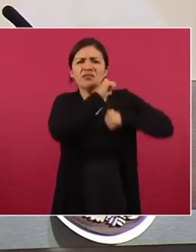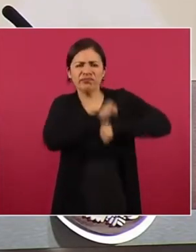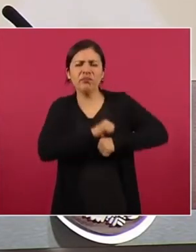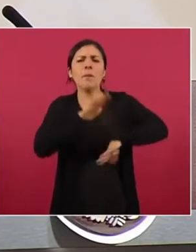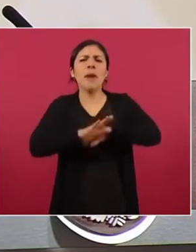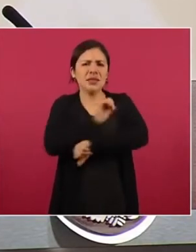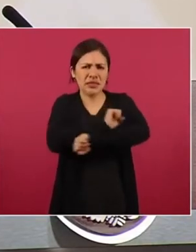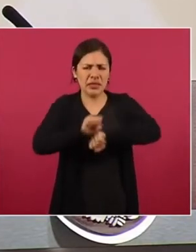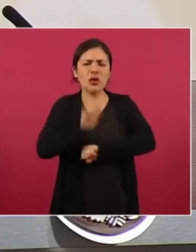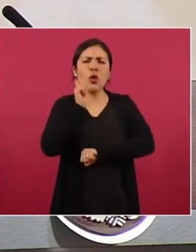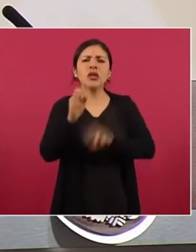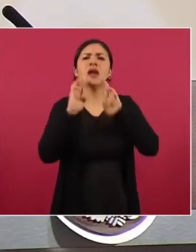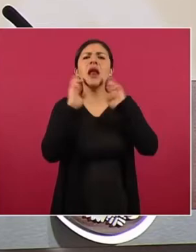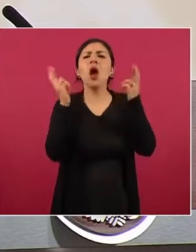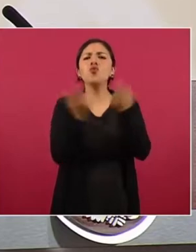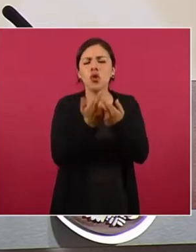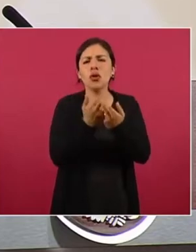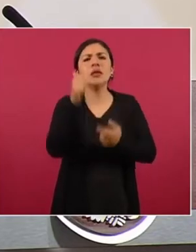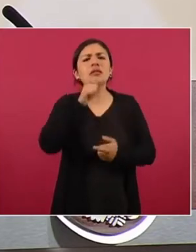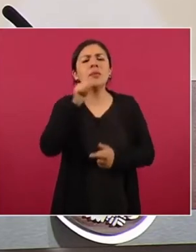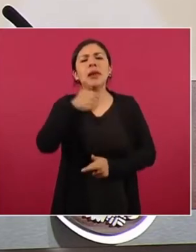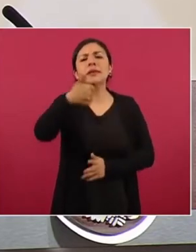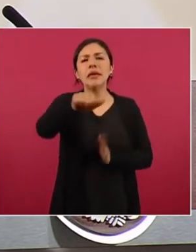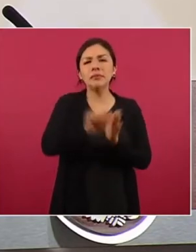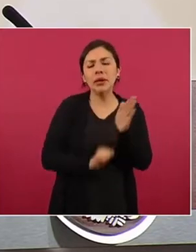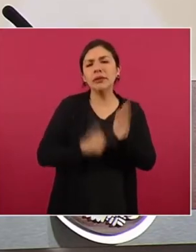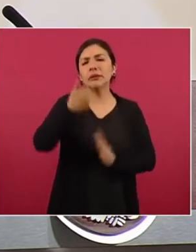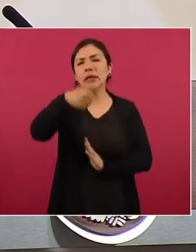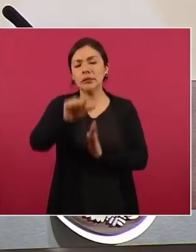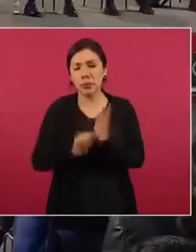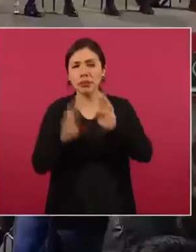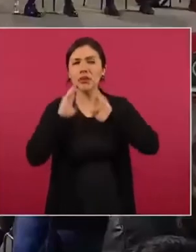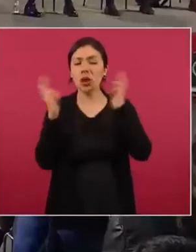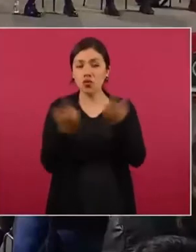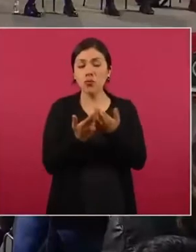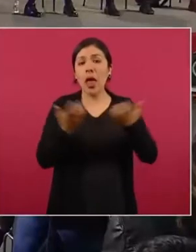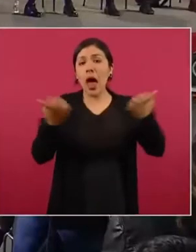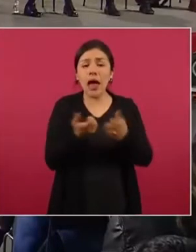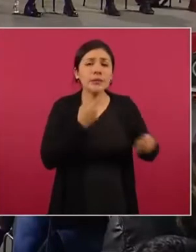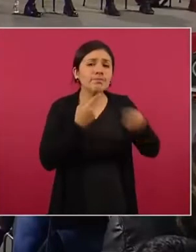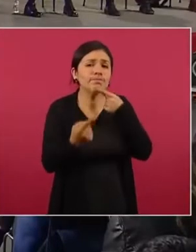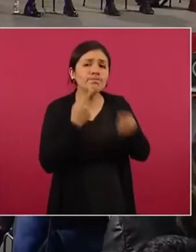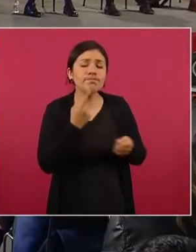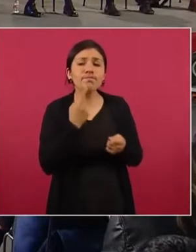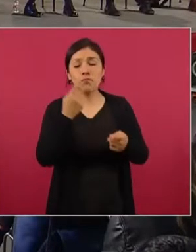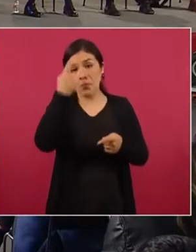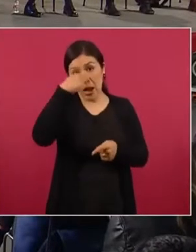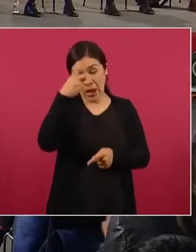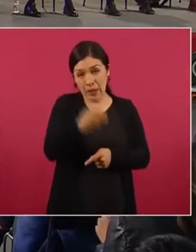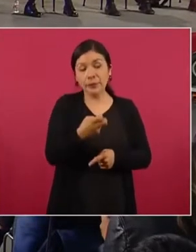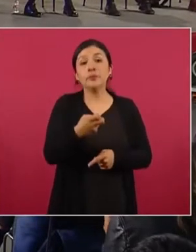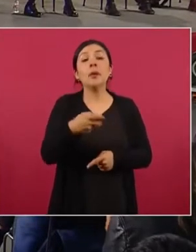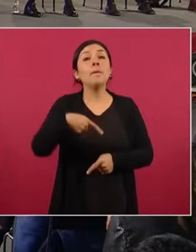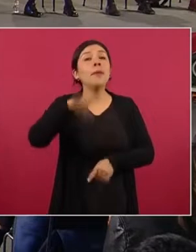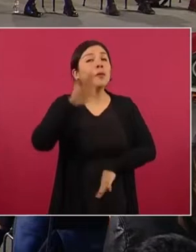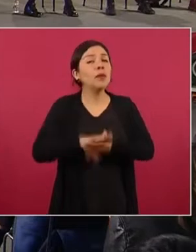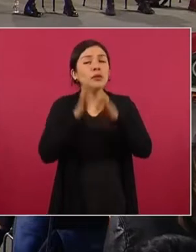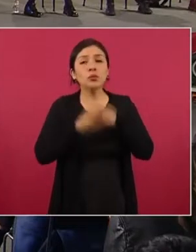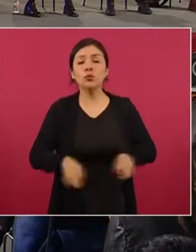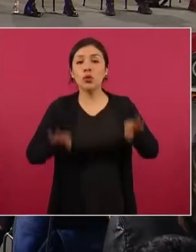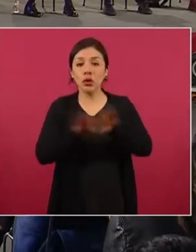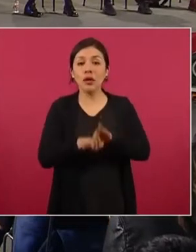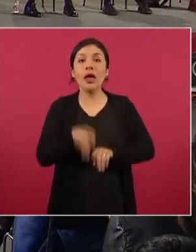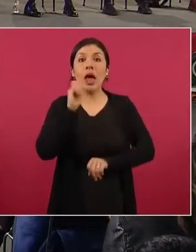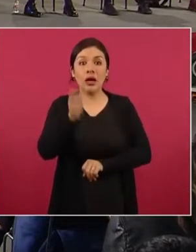sesionará de manera ordinaria cada seis meses y llevará a cabo sesiones extraordinarias. Pero lo más importante